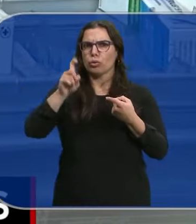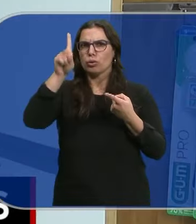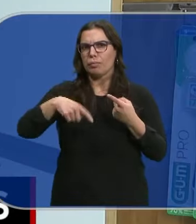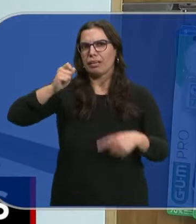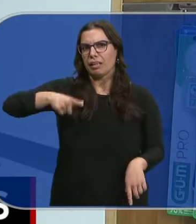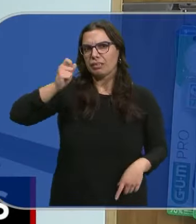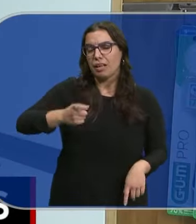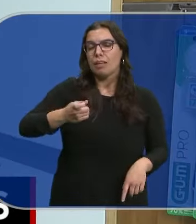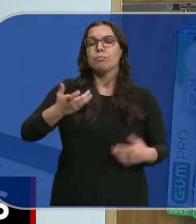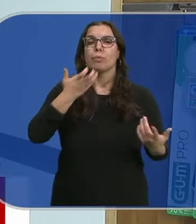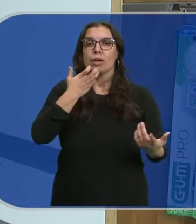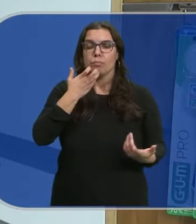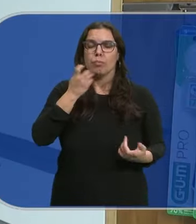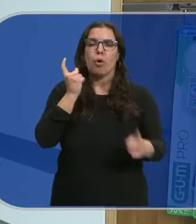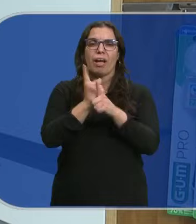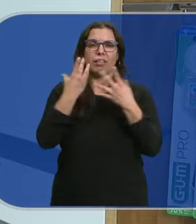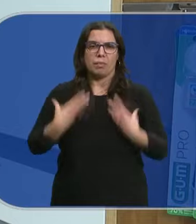más comunes, los antidepresivos